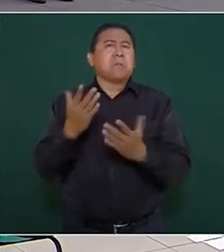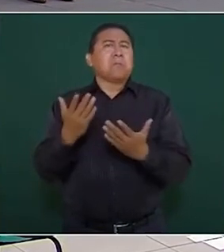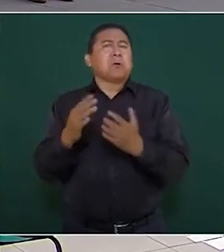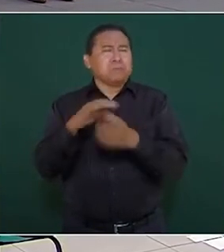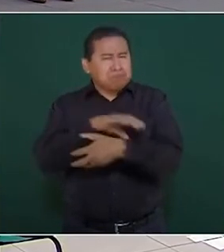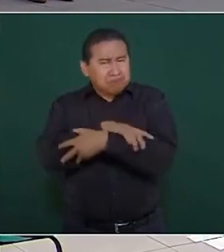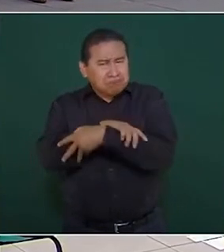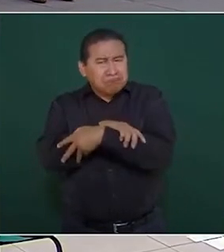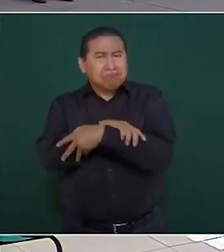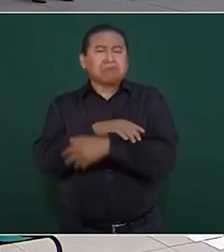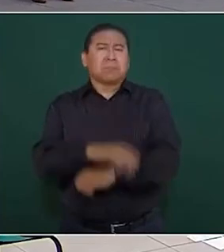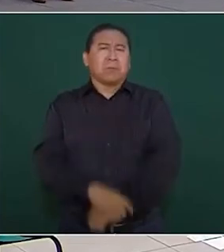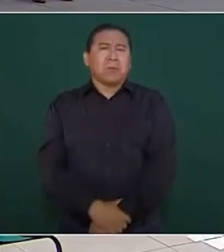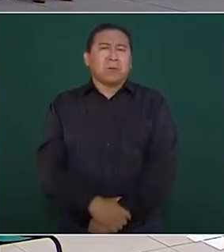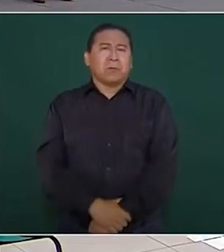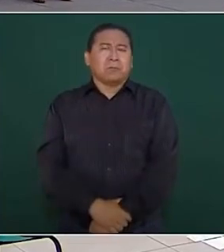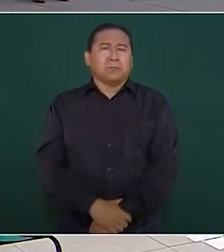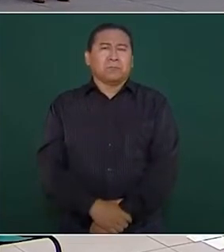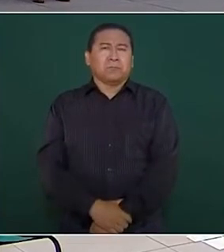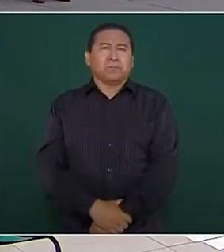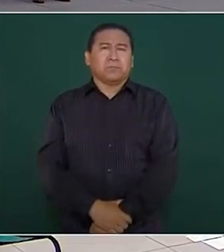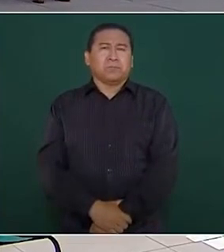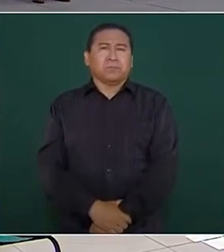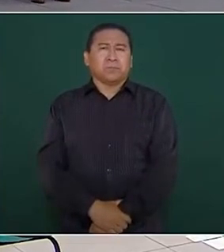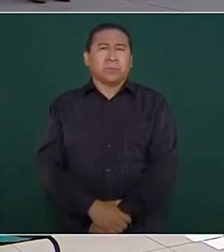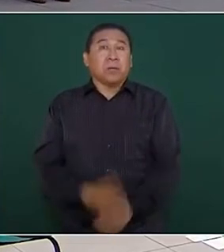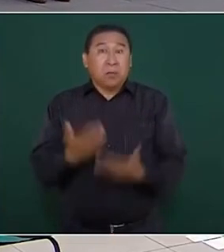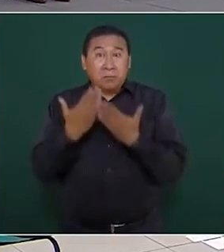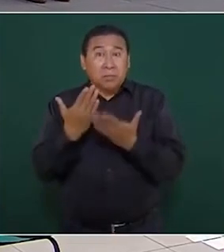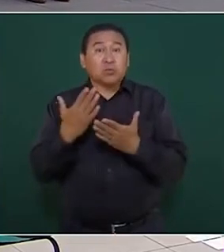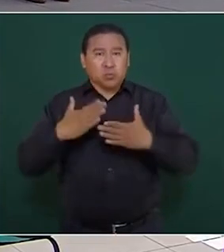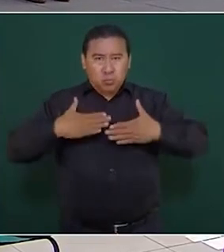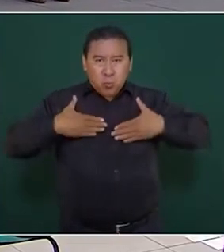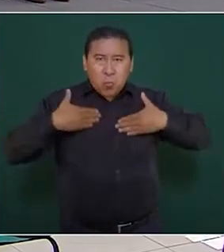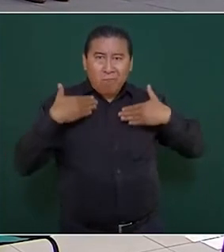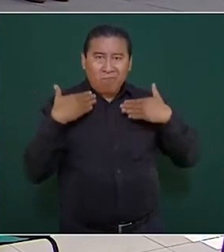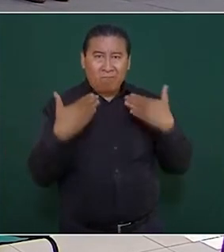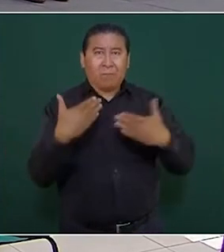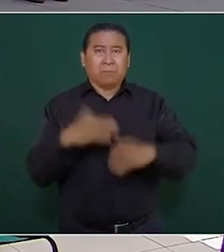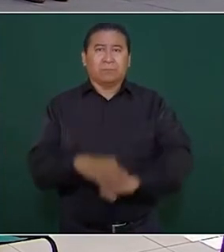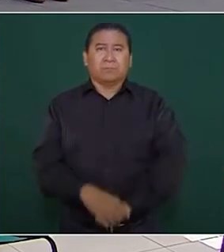fraterna, nos han dado su confianza.